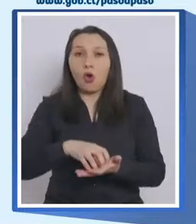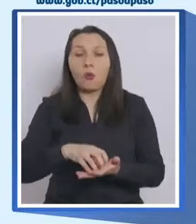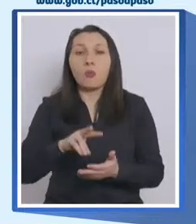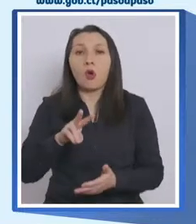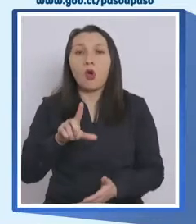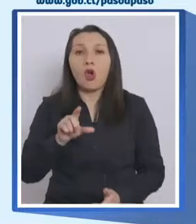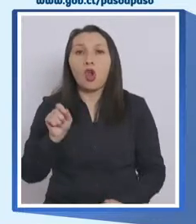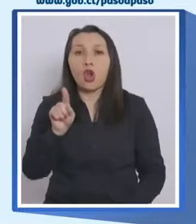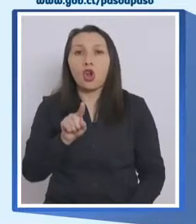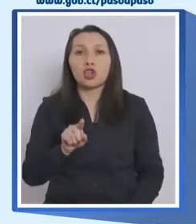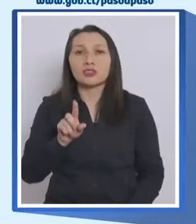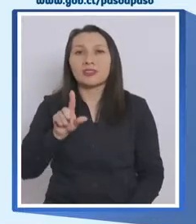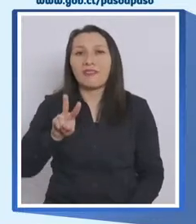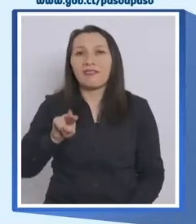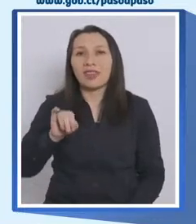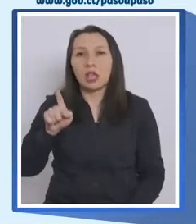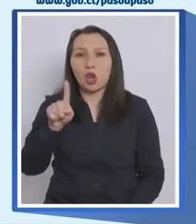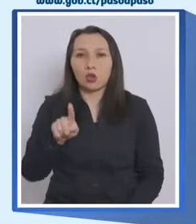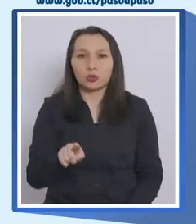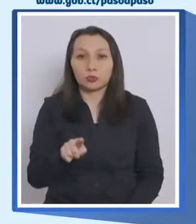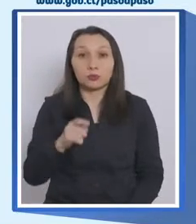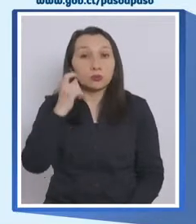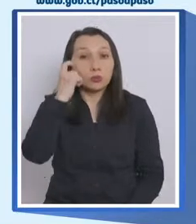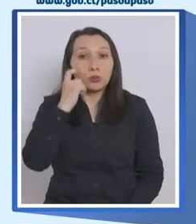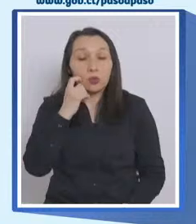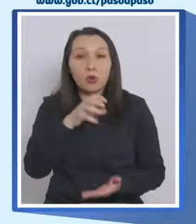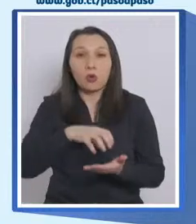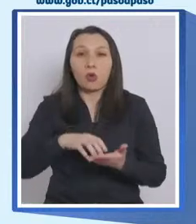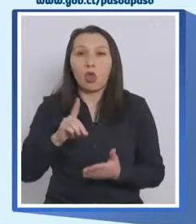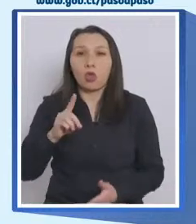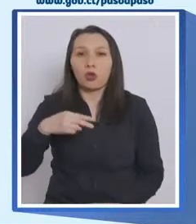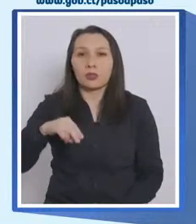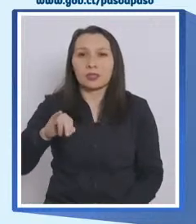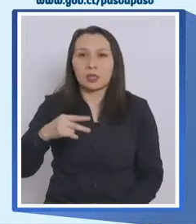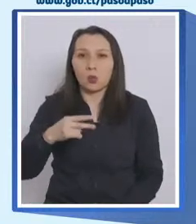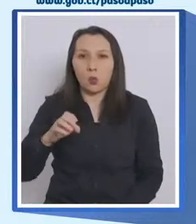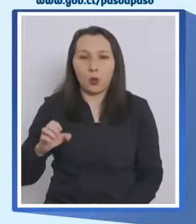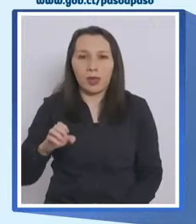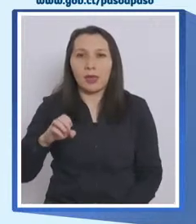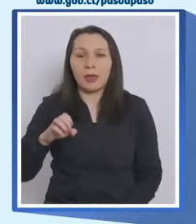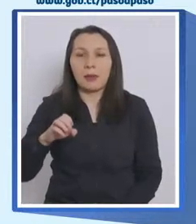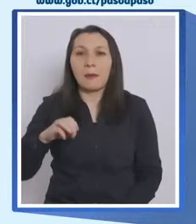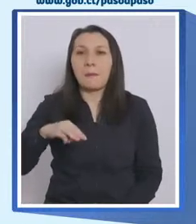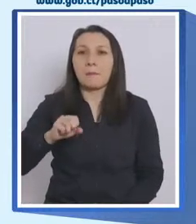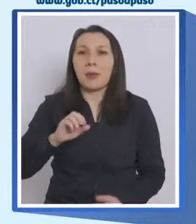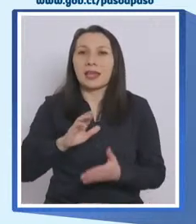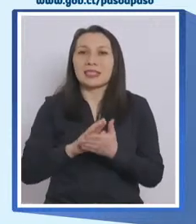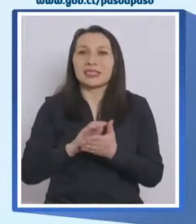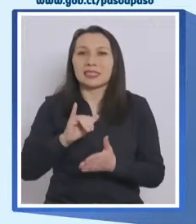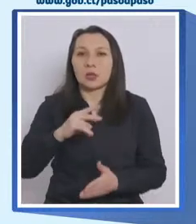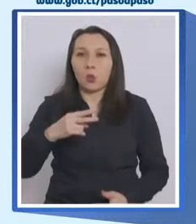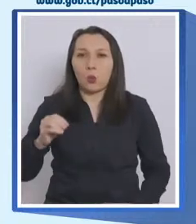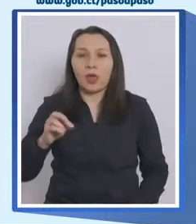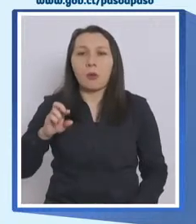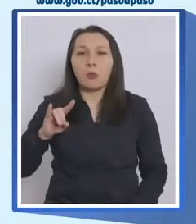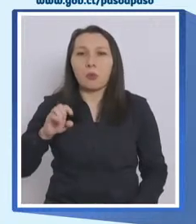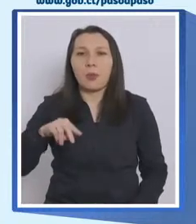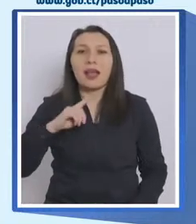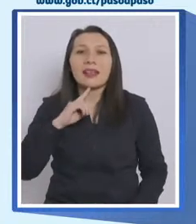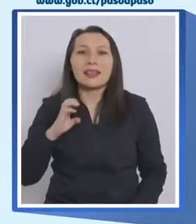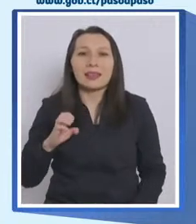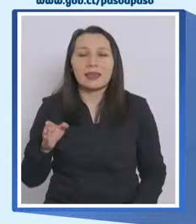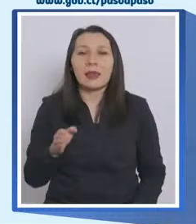Vilos, en la región de O'Higgins, las comunas de Doñihue, Marchihue, Pumanque,